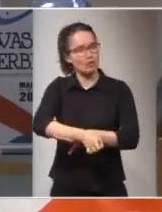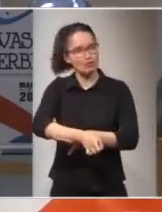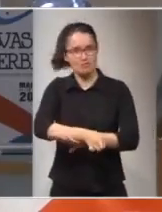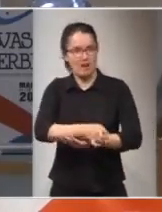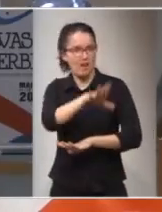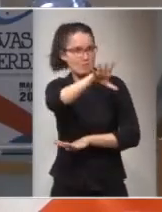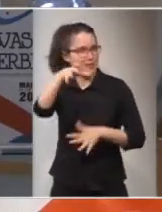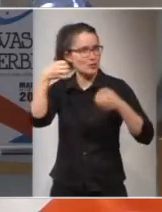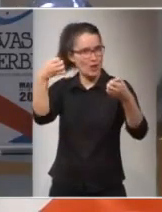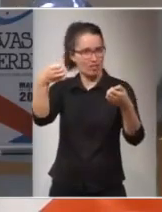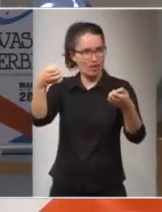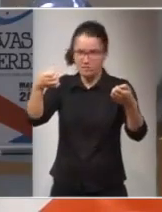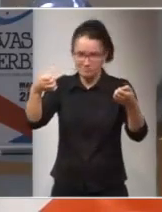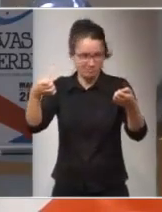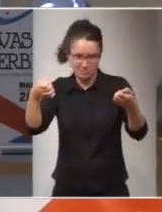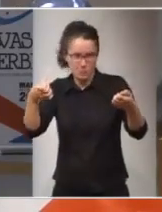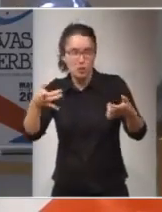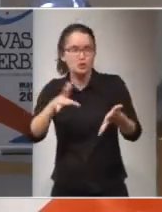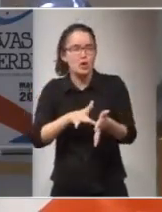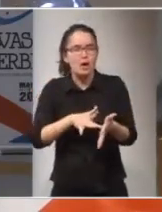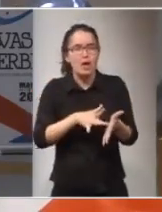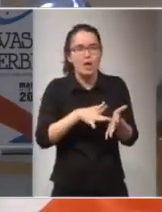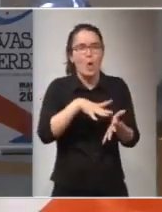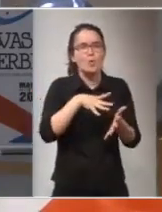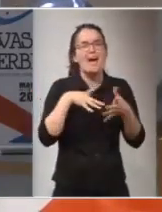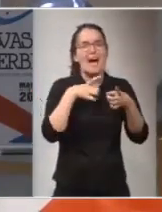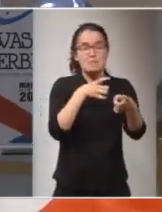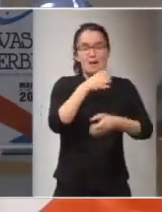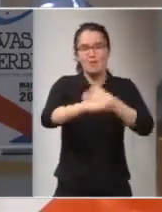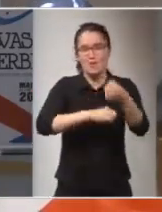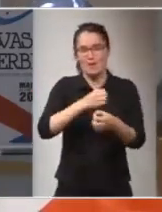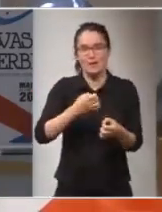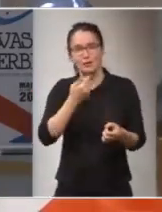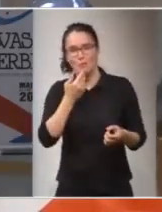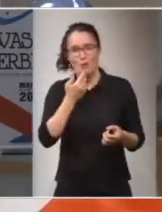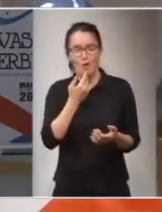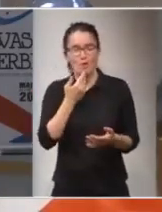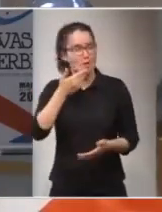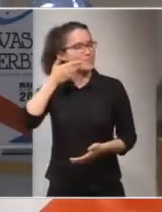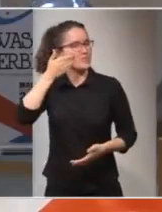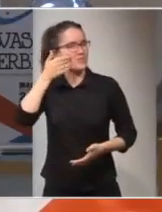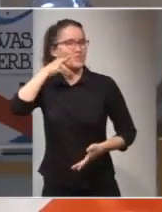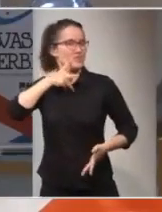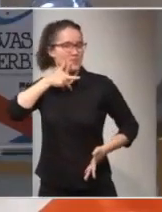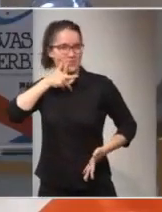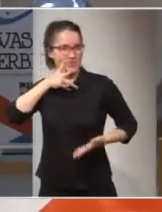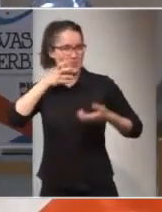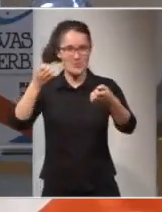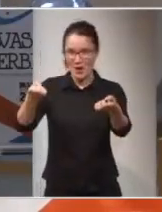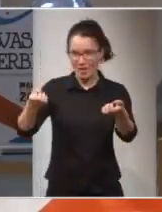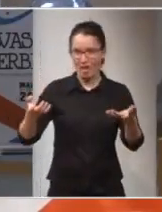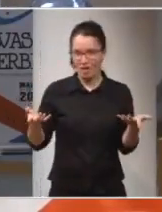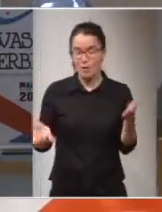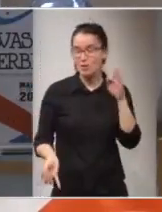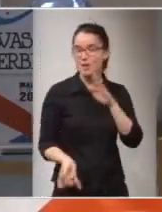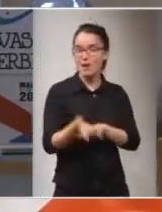potencias porque el tener un arma nuclear es una cuestión se veía como una cuestión de prestigio etcétera cuando se